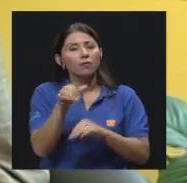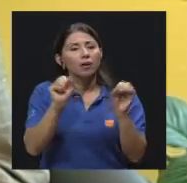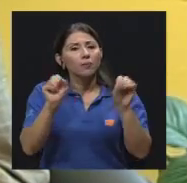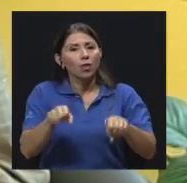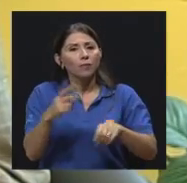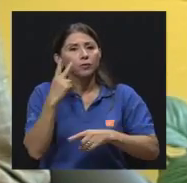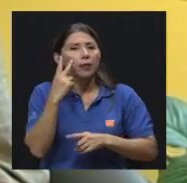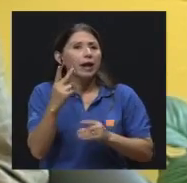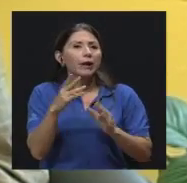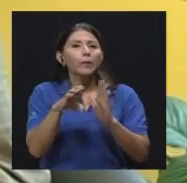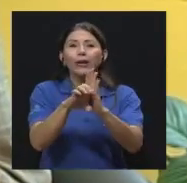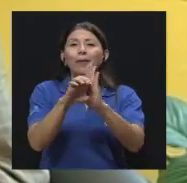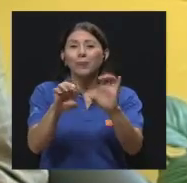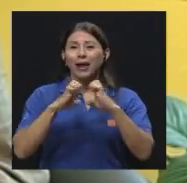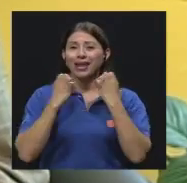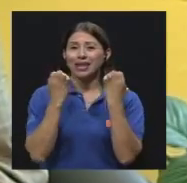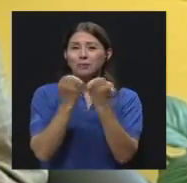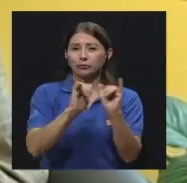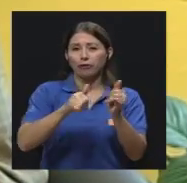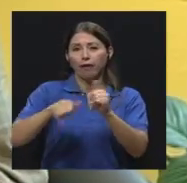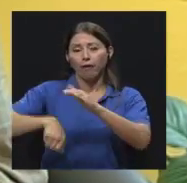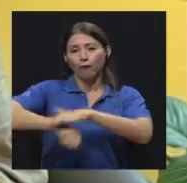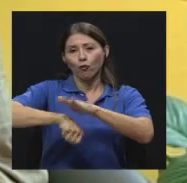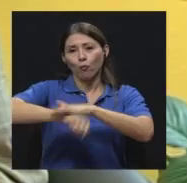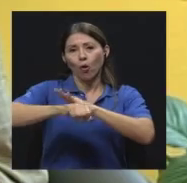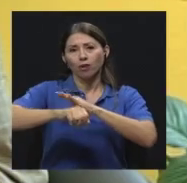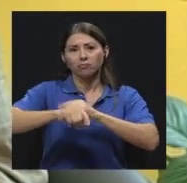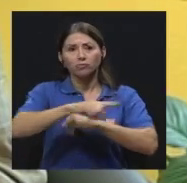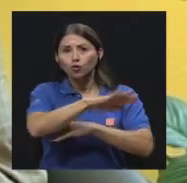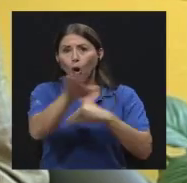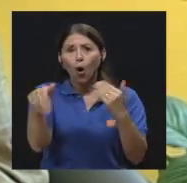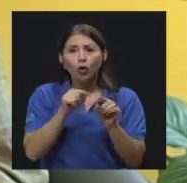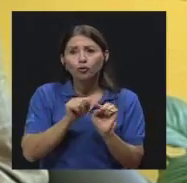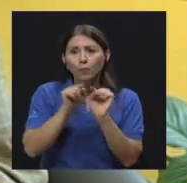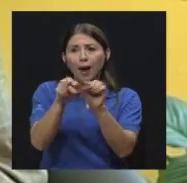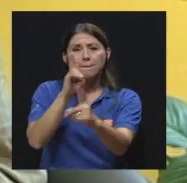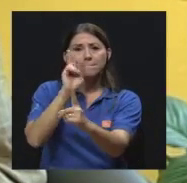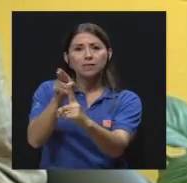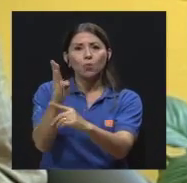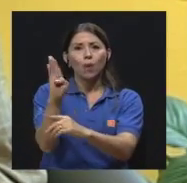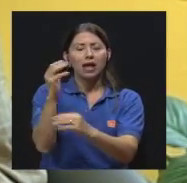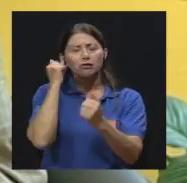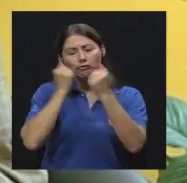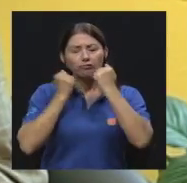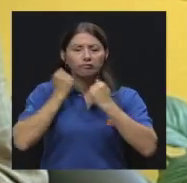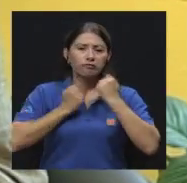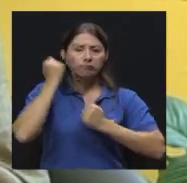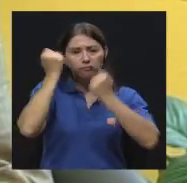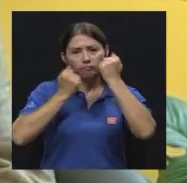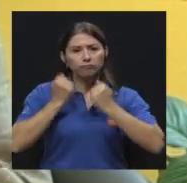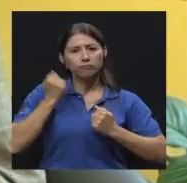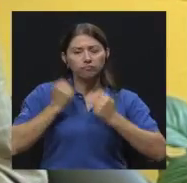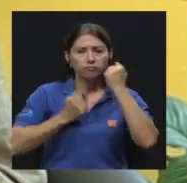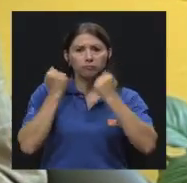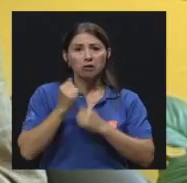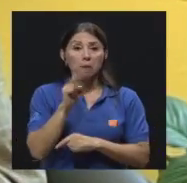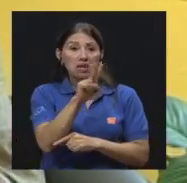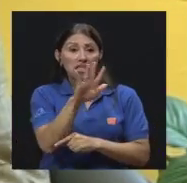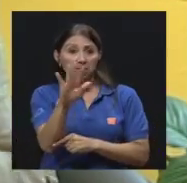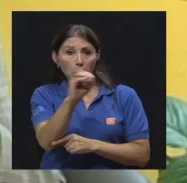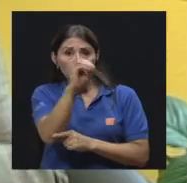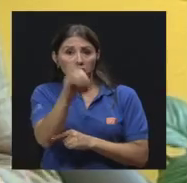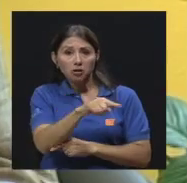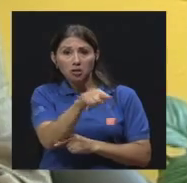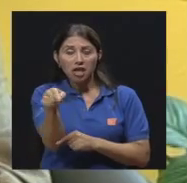verlo, por ejemplo, los equipos de fútbol, ¿verdad? Que todos se vayan en el mismo baño, por ejemplo, y un 25% tiene